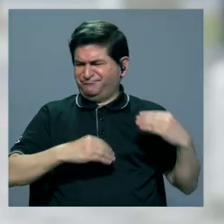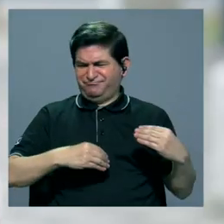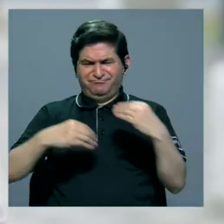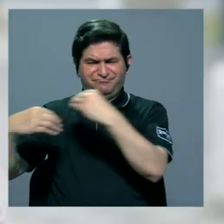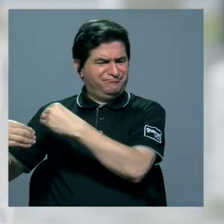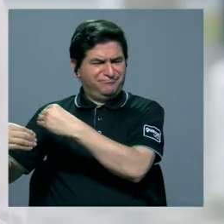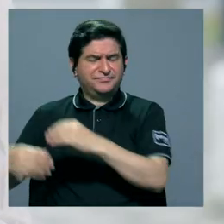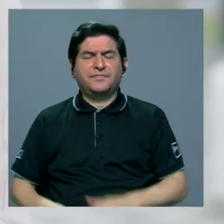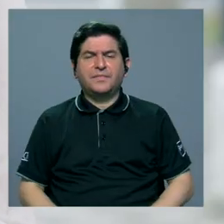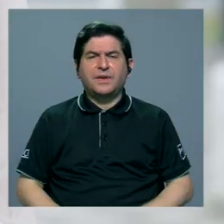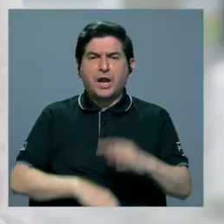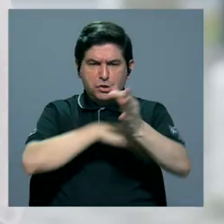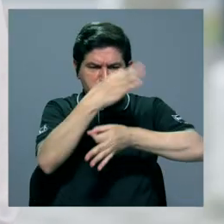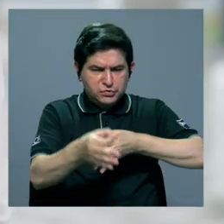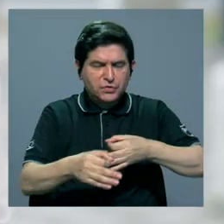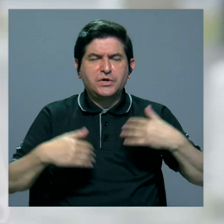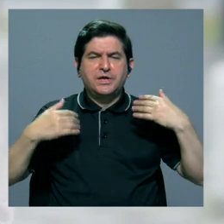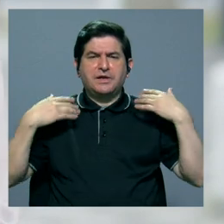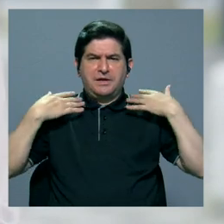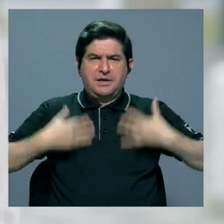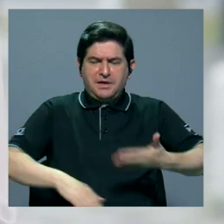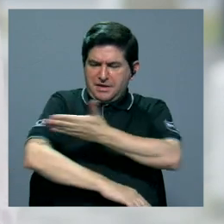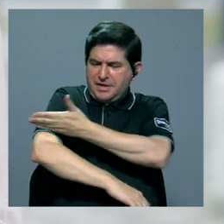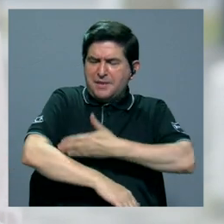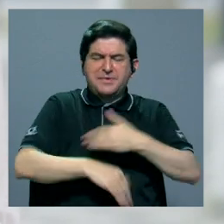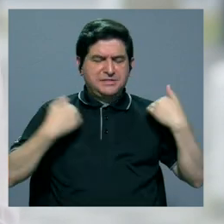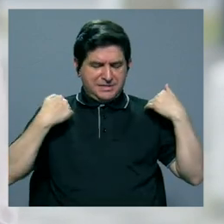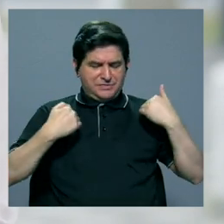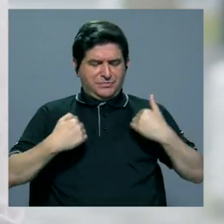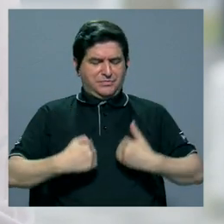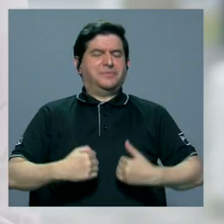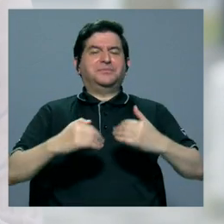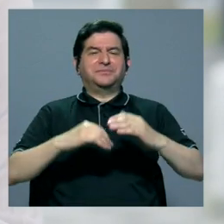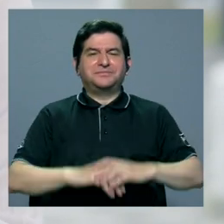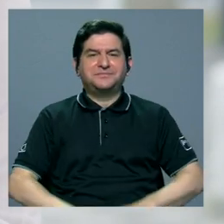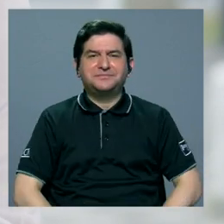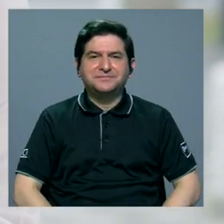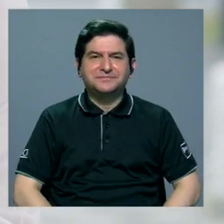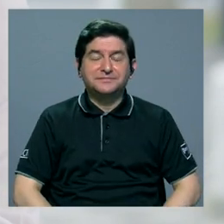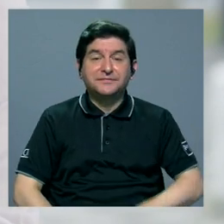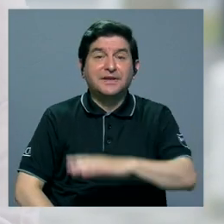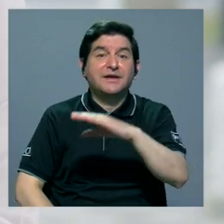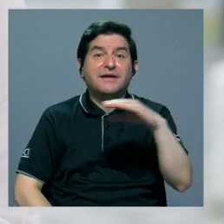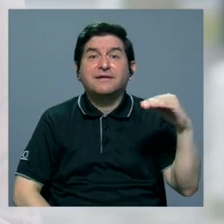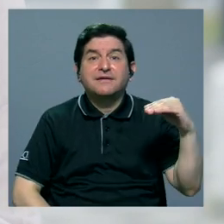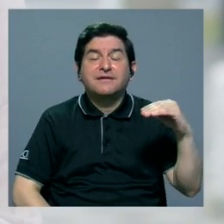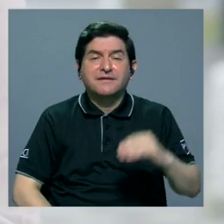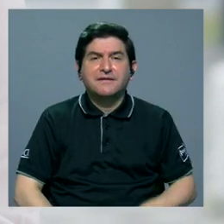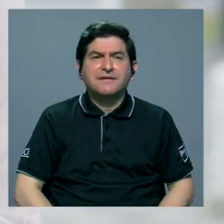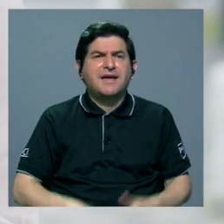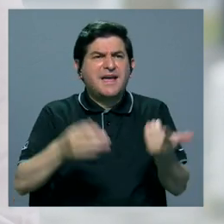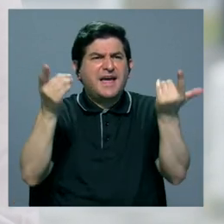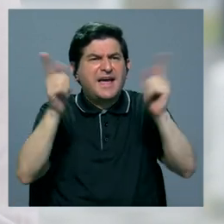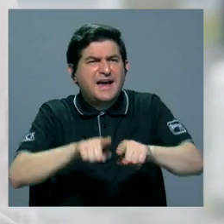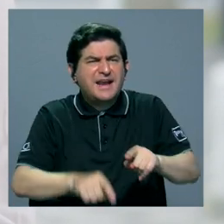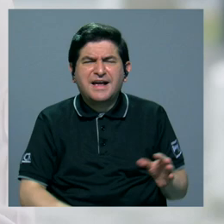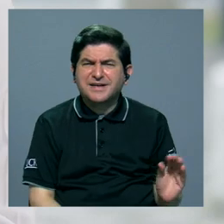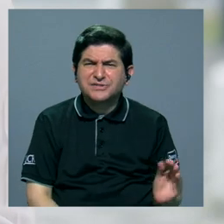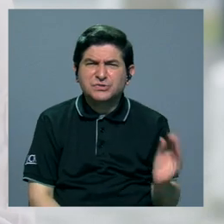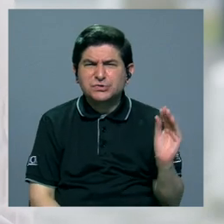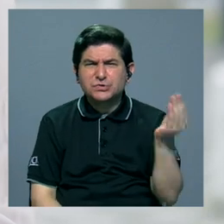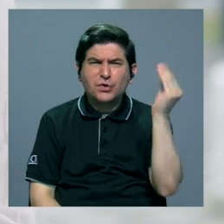corbatas Y las suplantaba por camisas muy abiertas Y en el caso de las